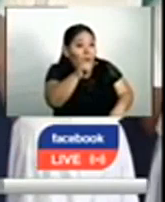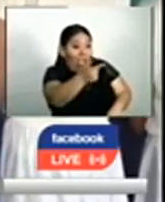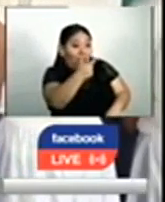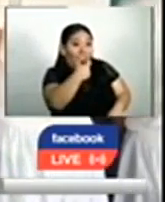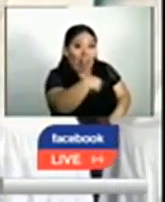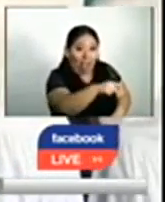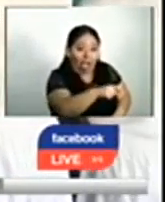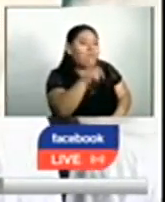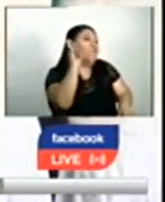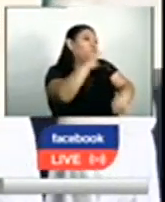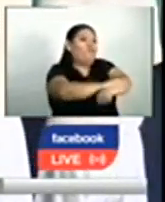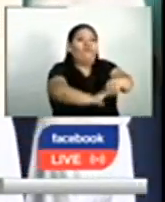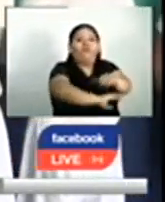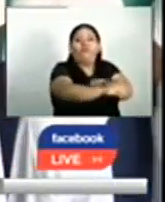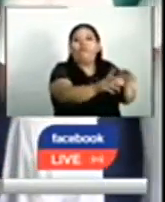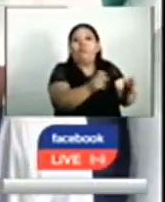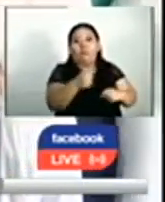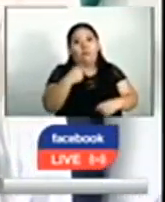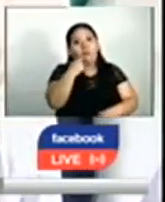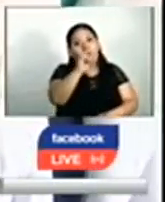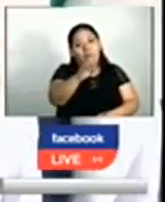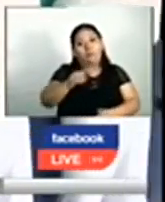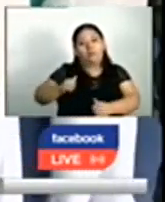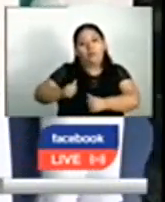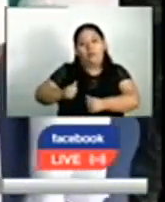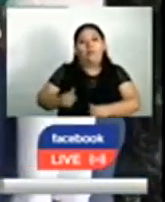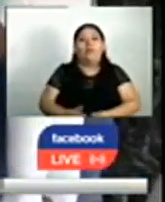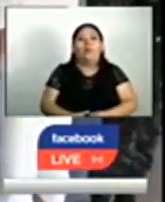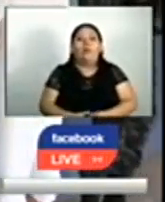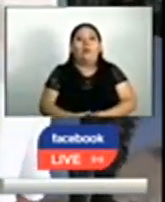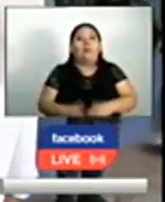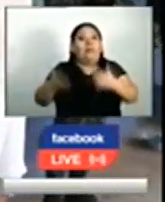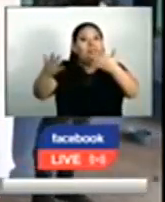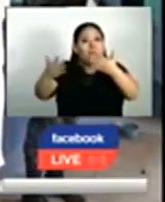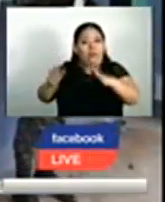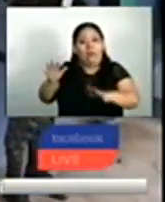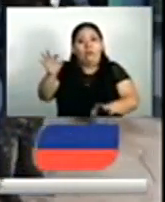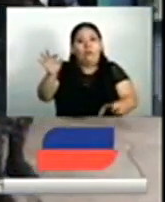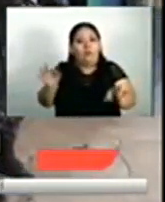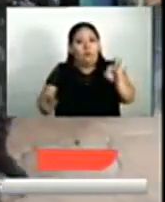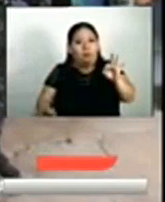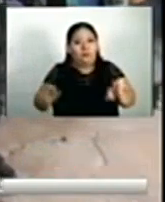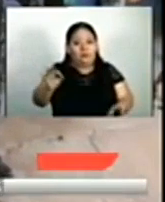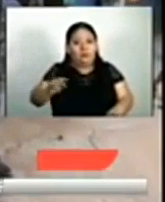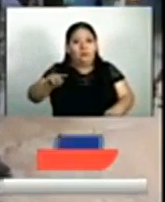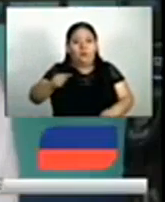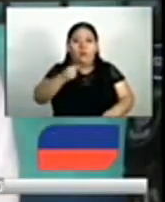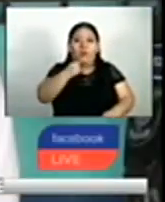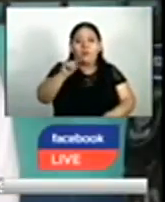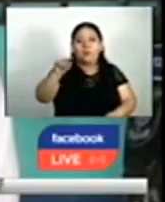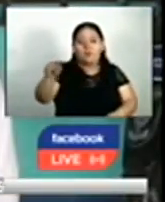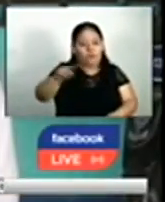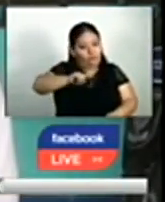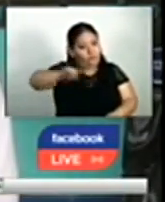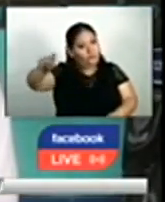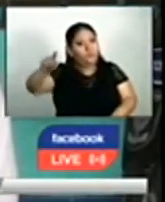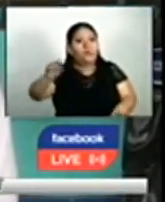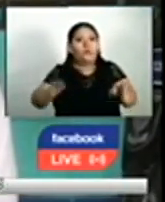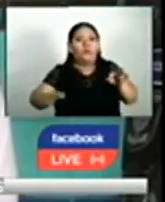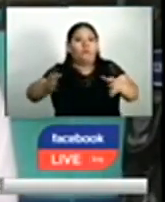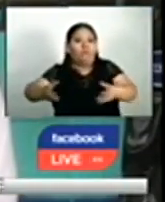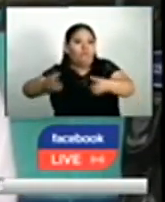iban a proceder a detenerlos. Que después de realizada la audiencia inicial se decrete una detención provisional